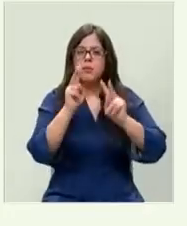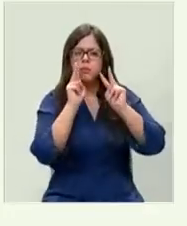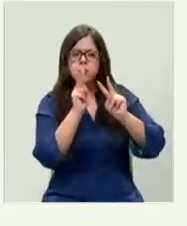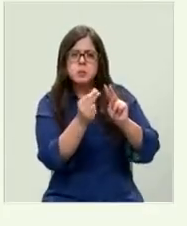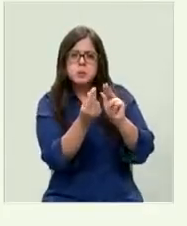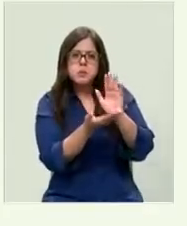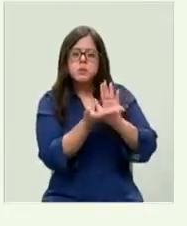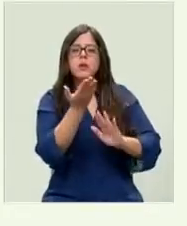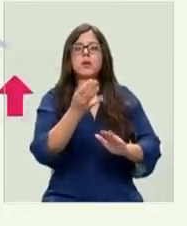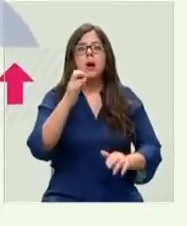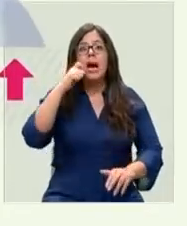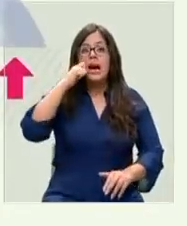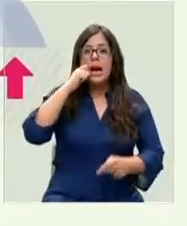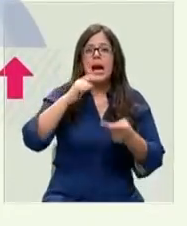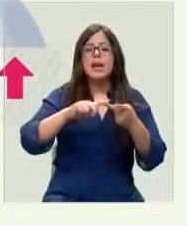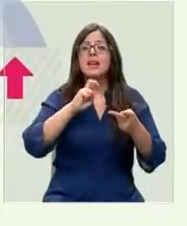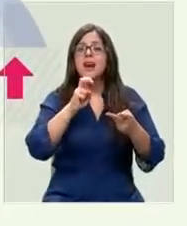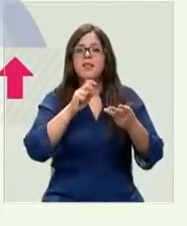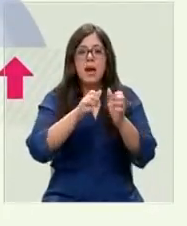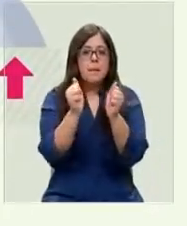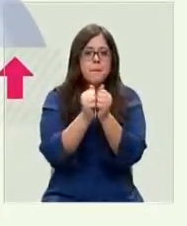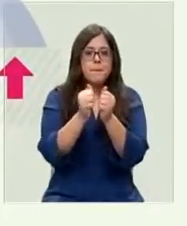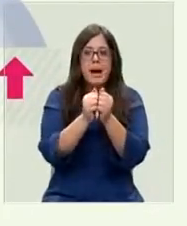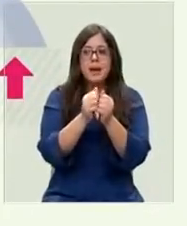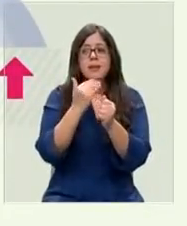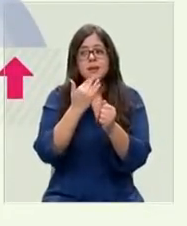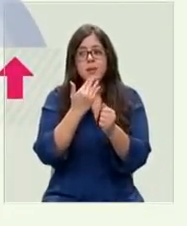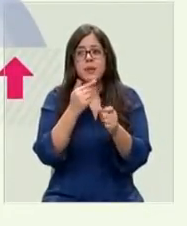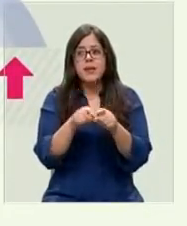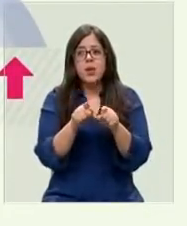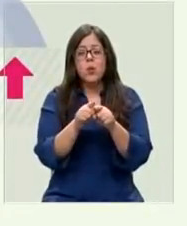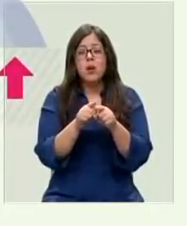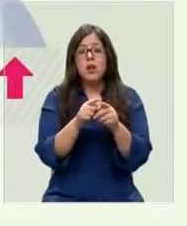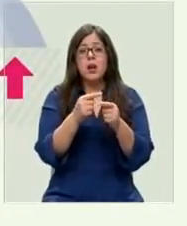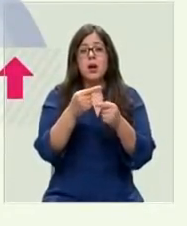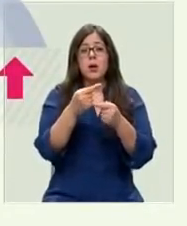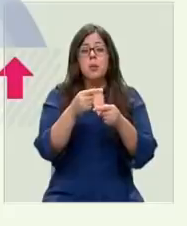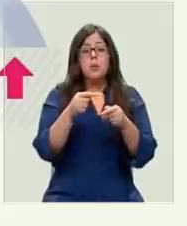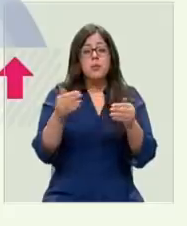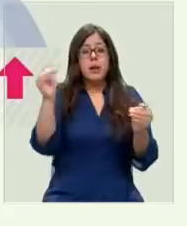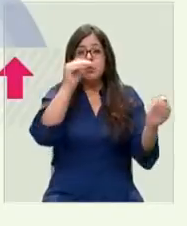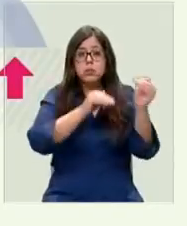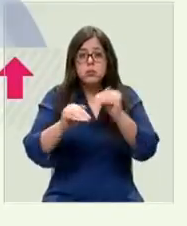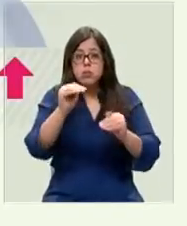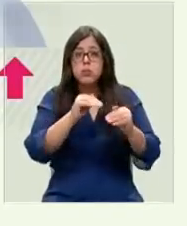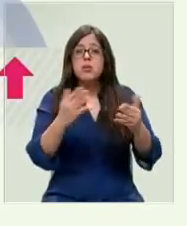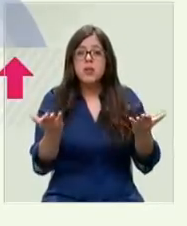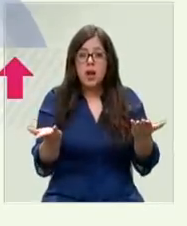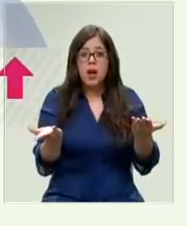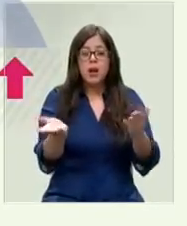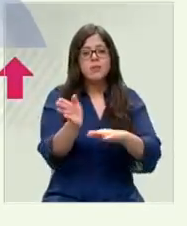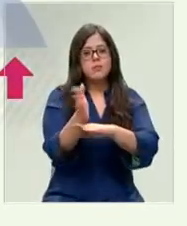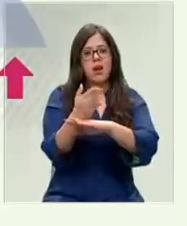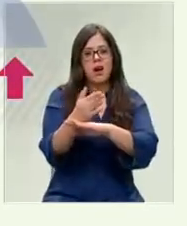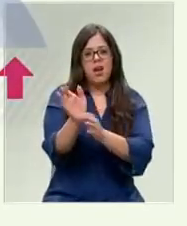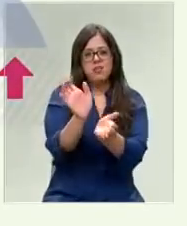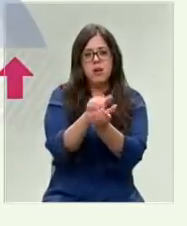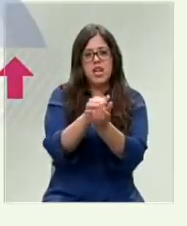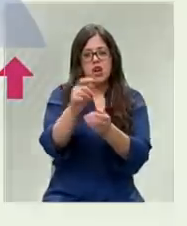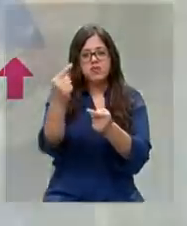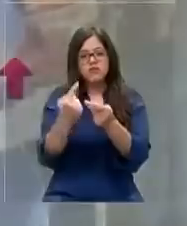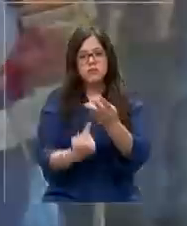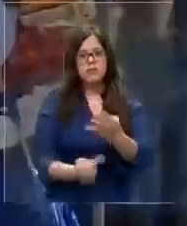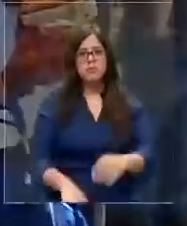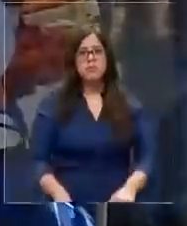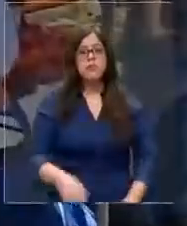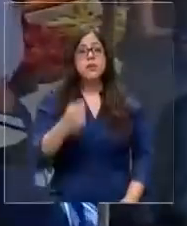subir están las carnes, el café, el pan, y a pesar de tener una extensa costa, los alimentos provenientes del mar. Me llama la